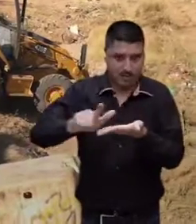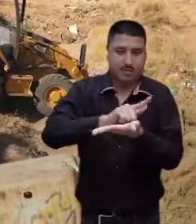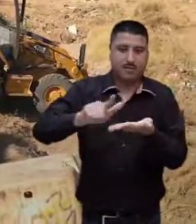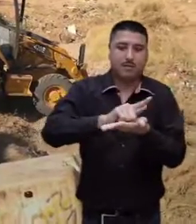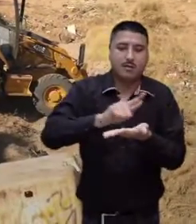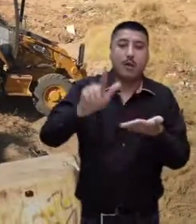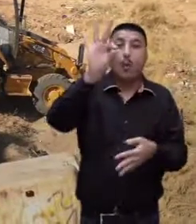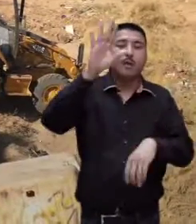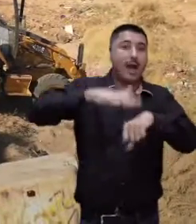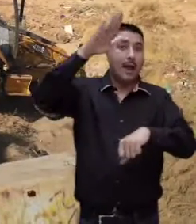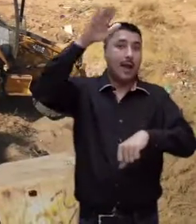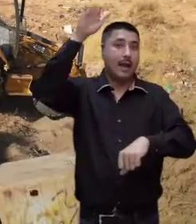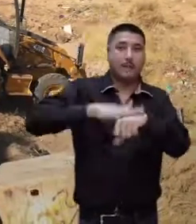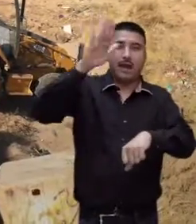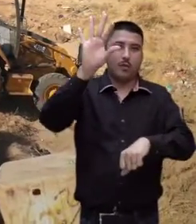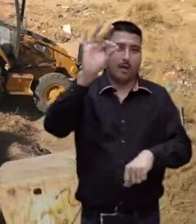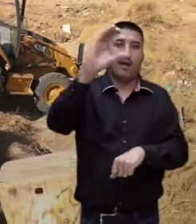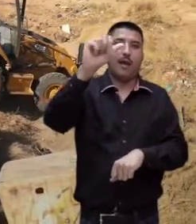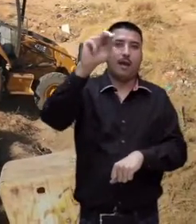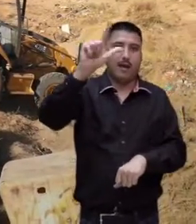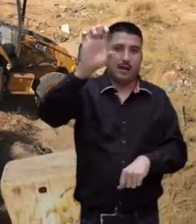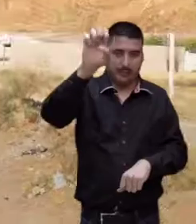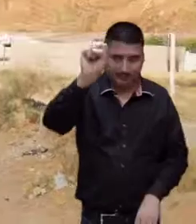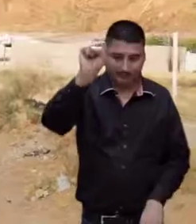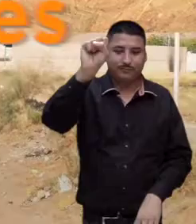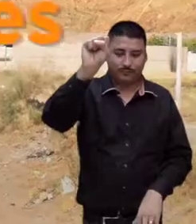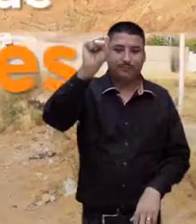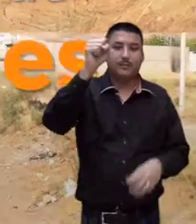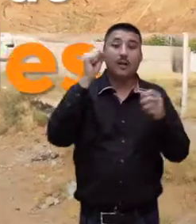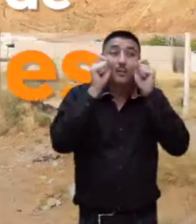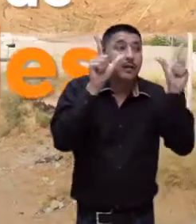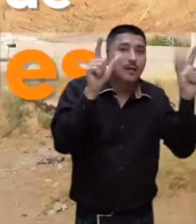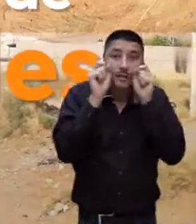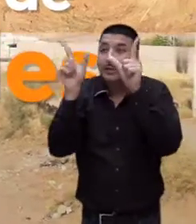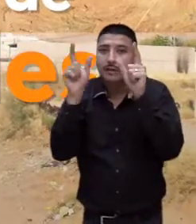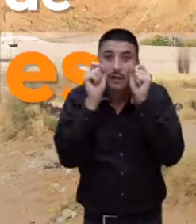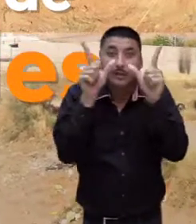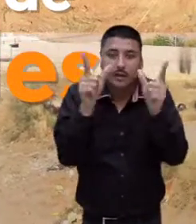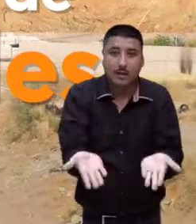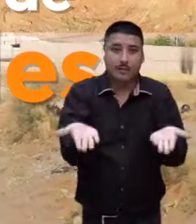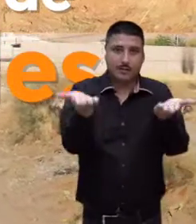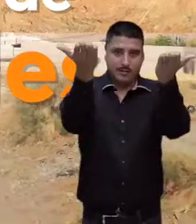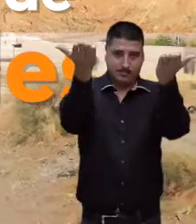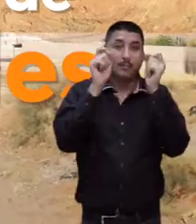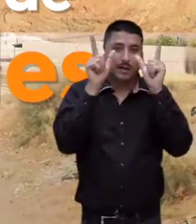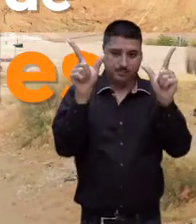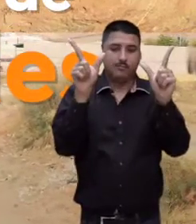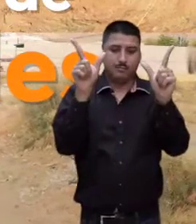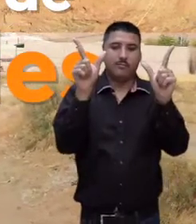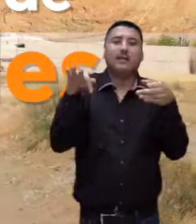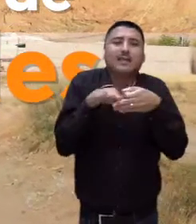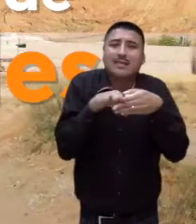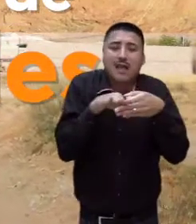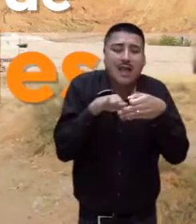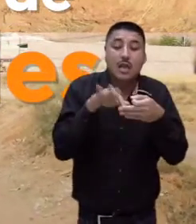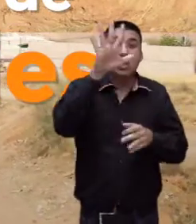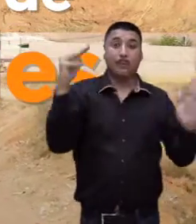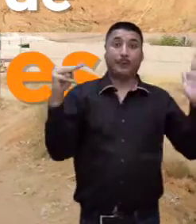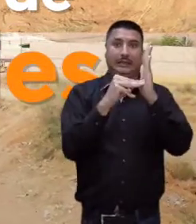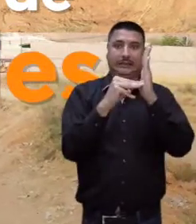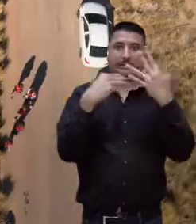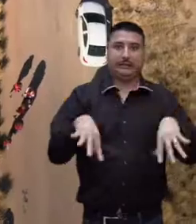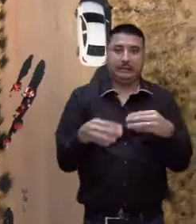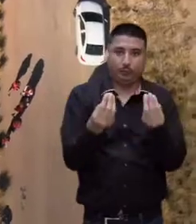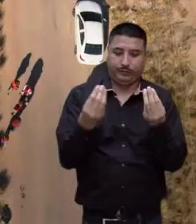Gracias al apoyo de la ciudadanía, hemos limpiado más de 40 canales y levantado cerca de 5.000 toneladas de basura, lo